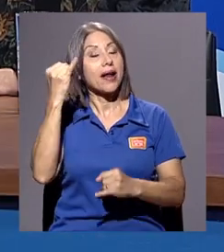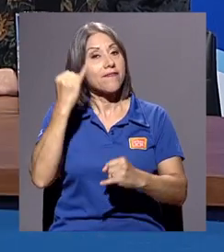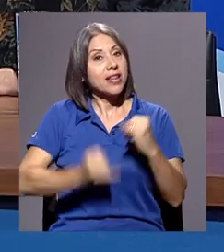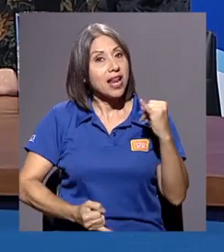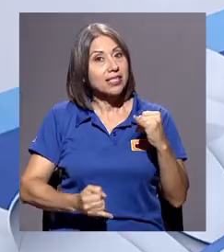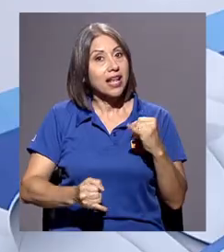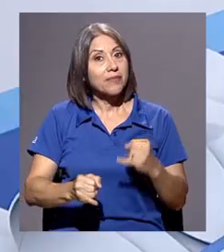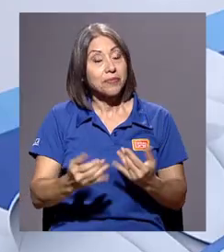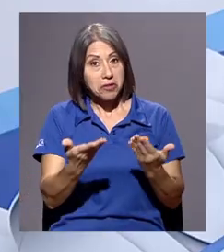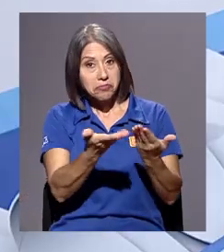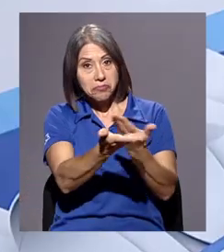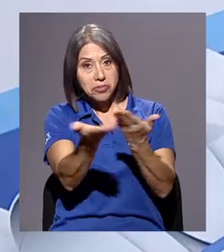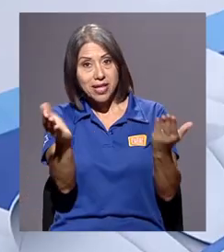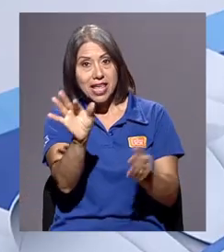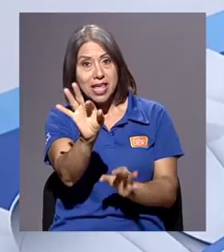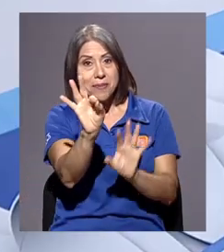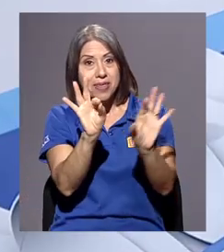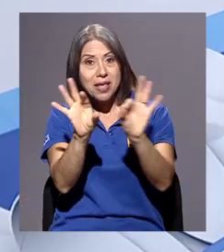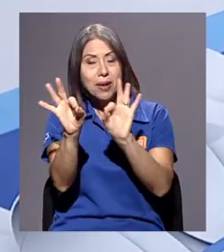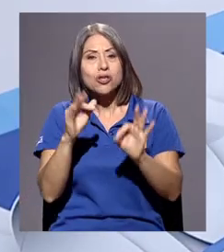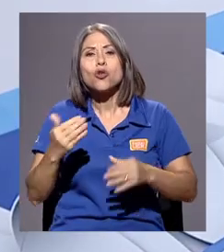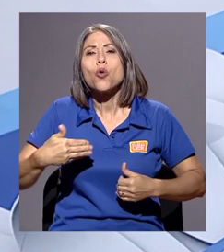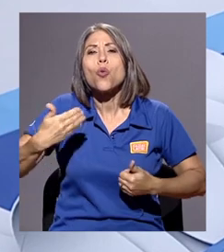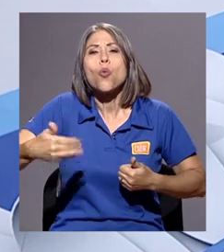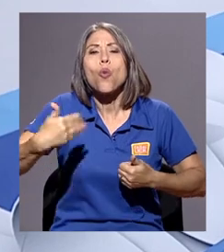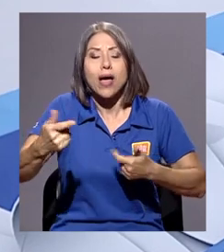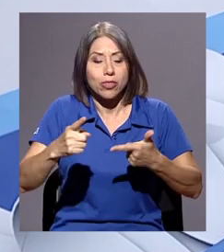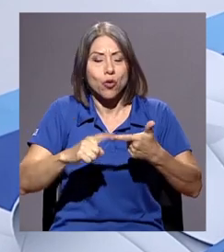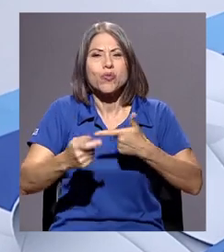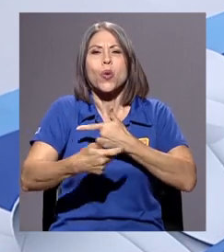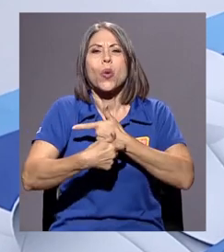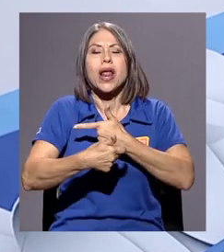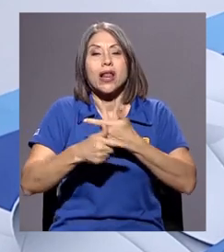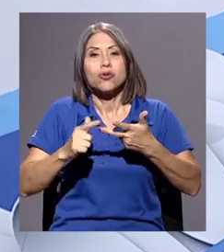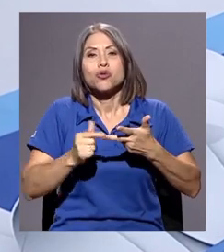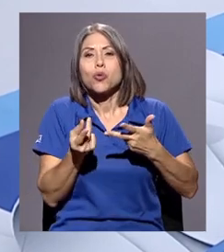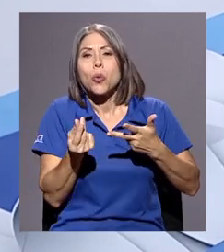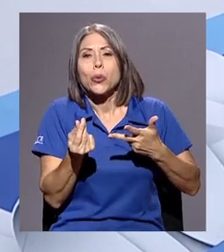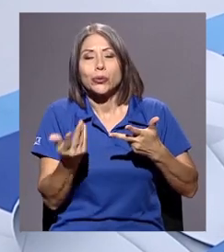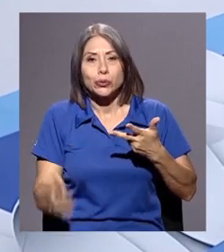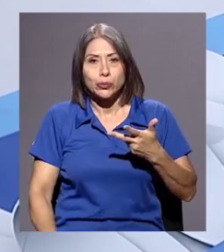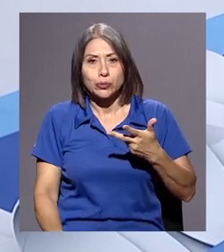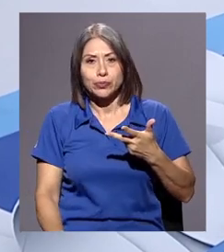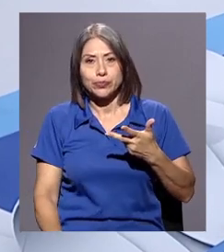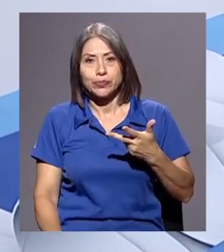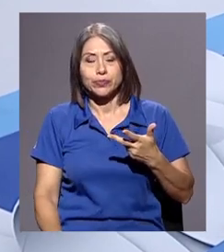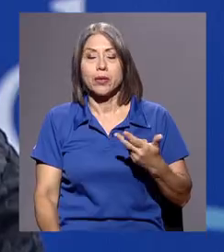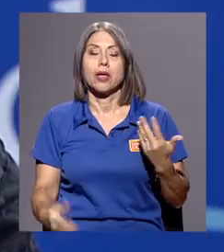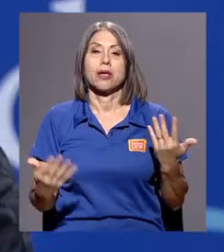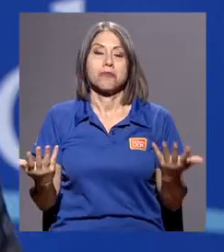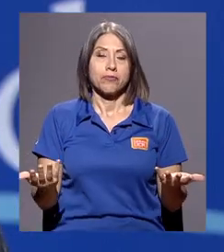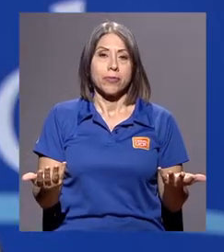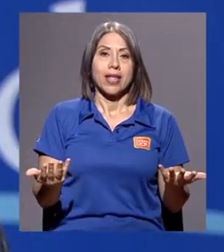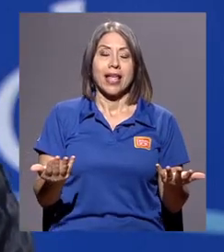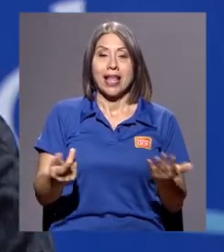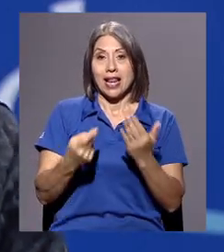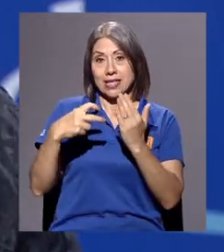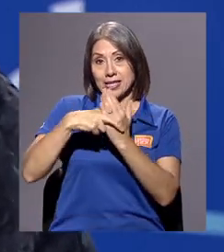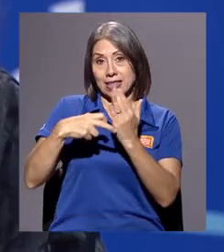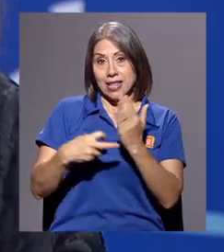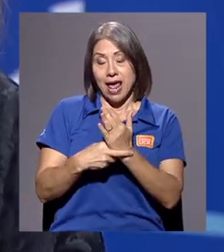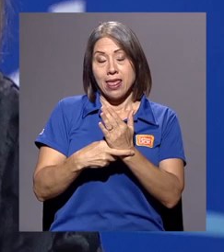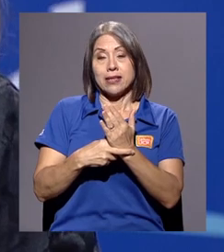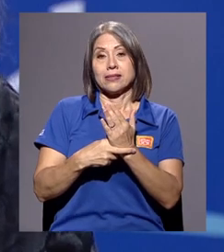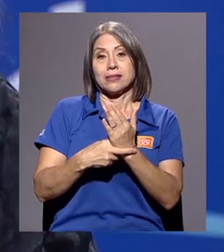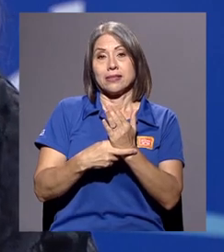finalizar, invitemos a las personas a ver a cuándo se presentan, en qué horarios y qué costo tienen las entradas. Ok, las